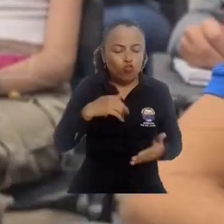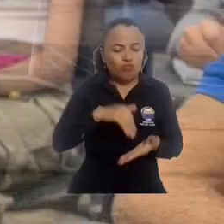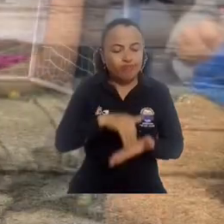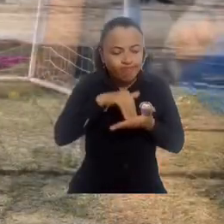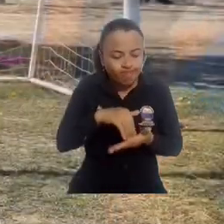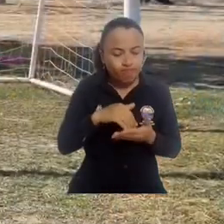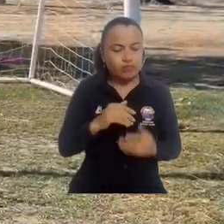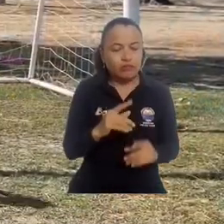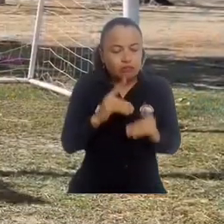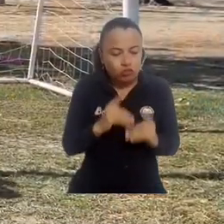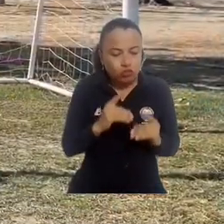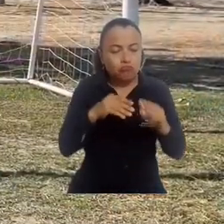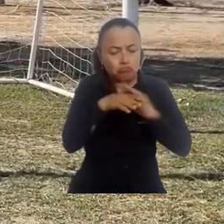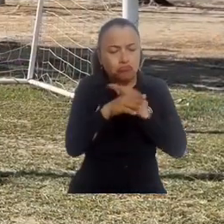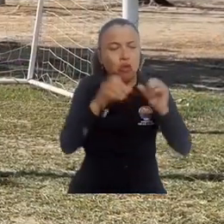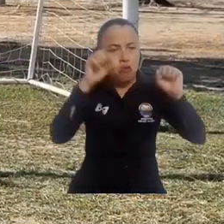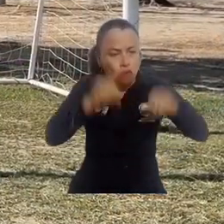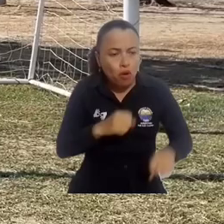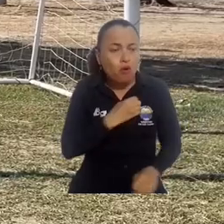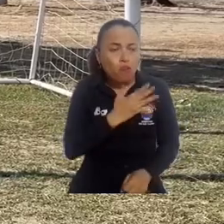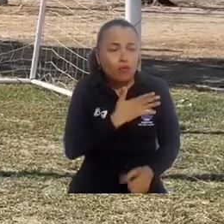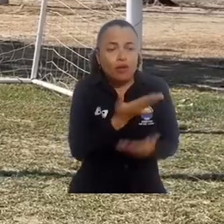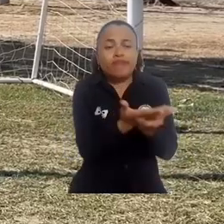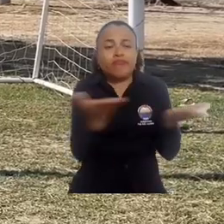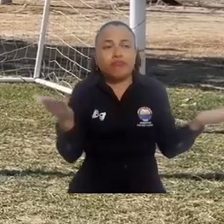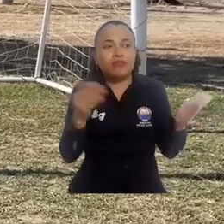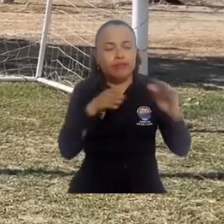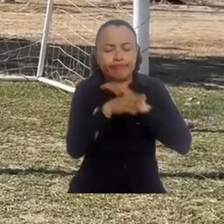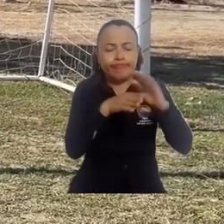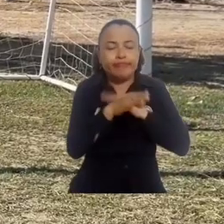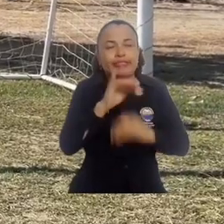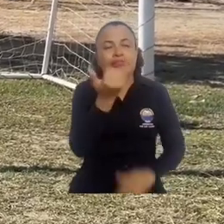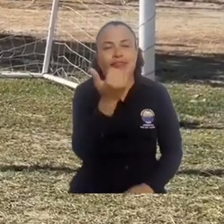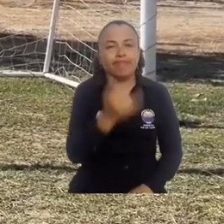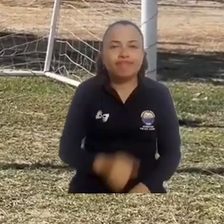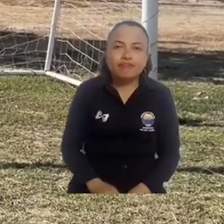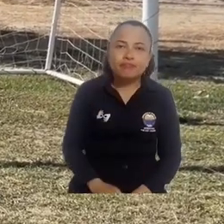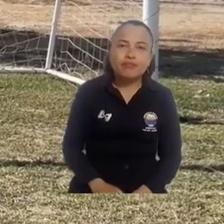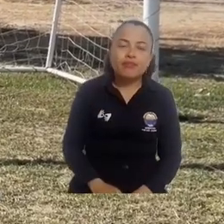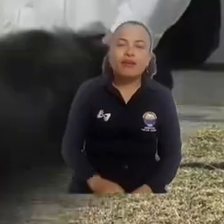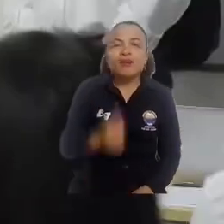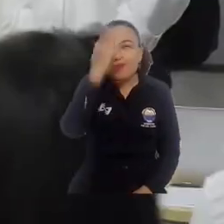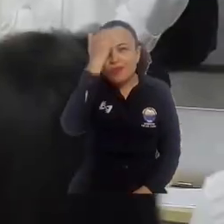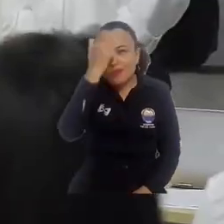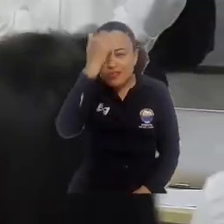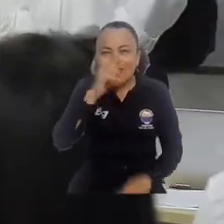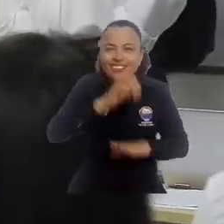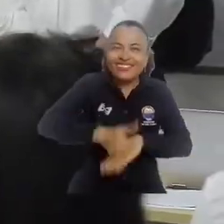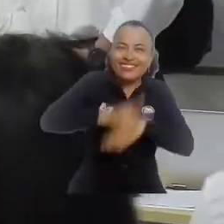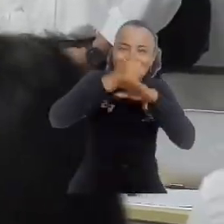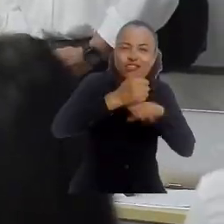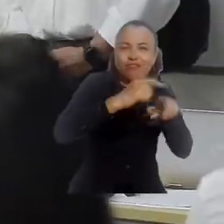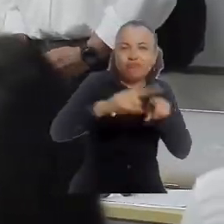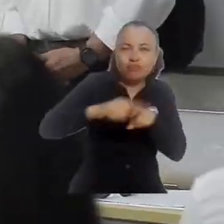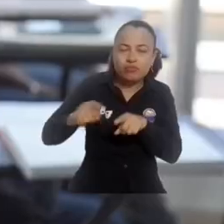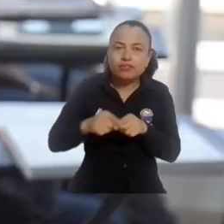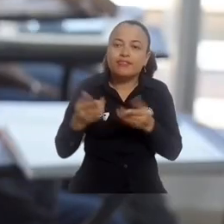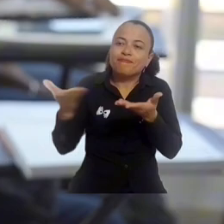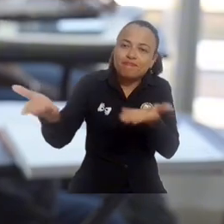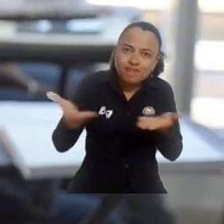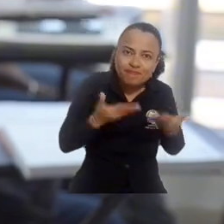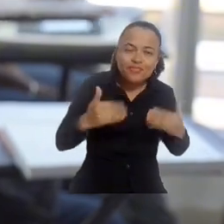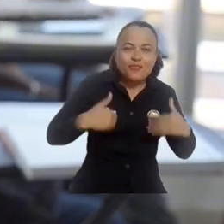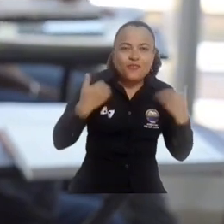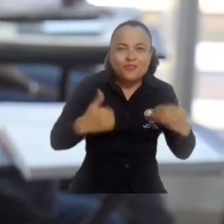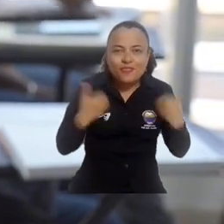uno se lo propone el ingreso, las oportunidades están y es muy accesible en ese aspecto. Docentes y directivos recibieron con entusiasmo a los